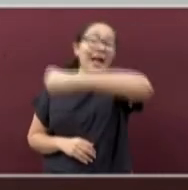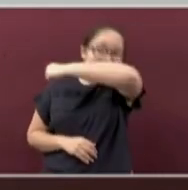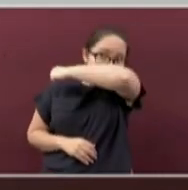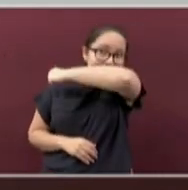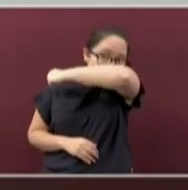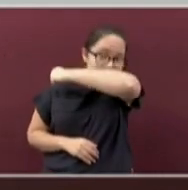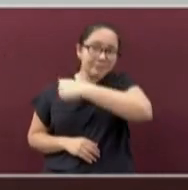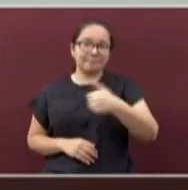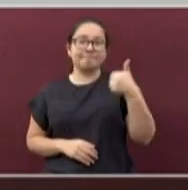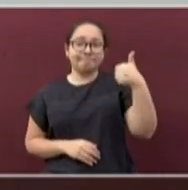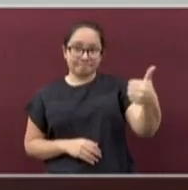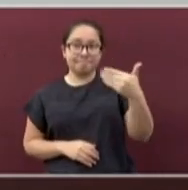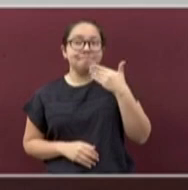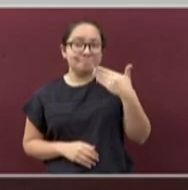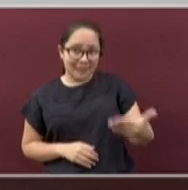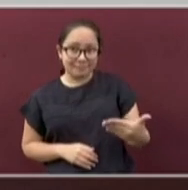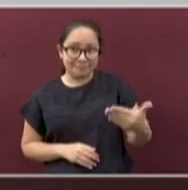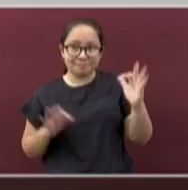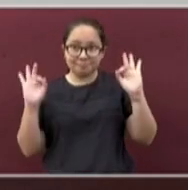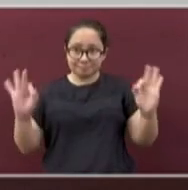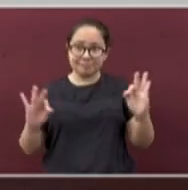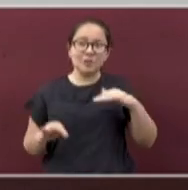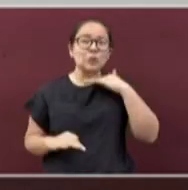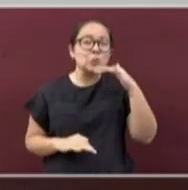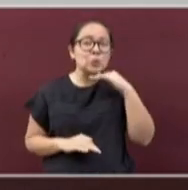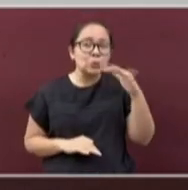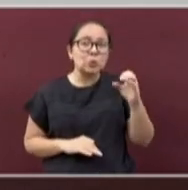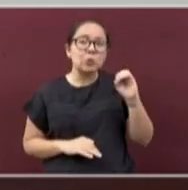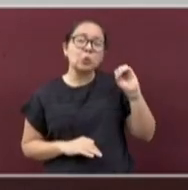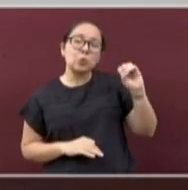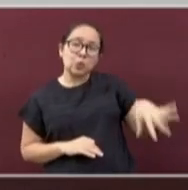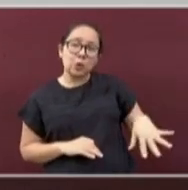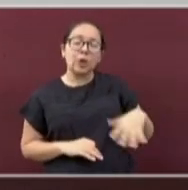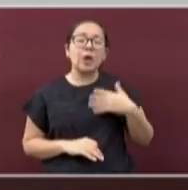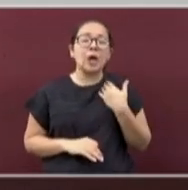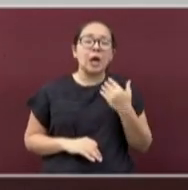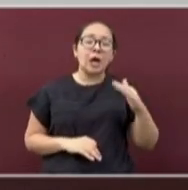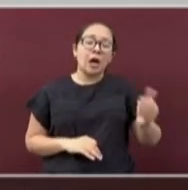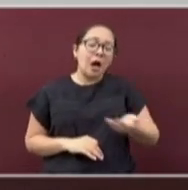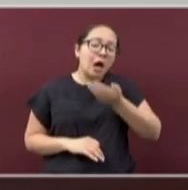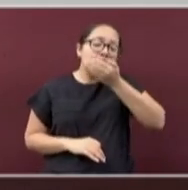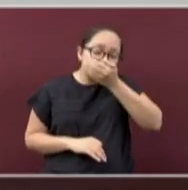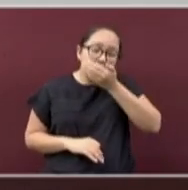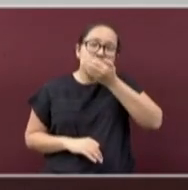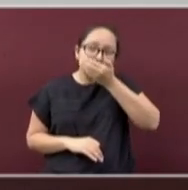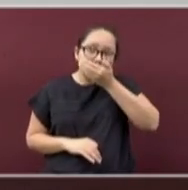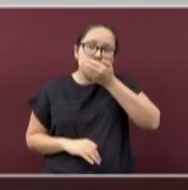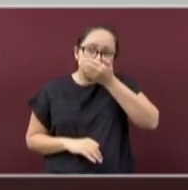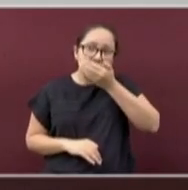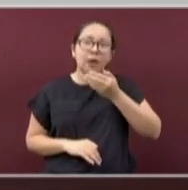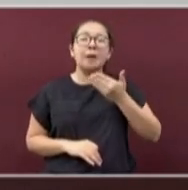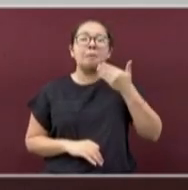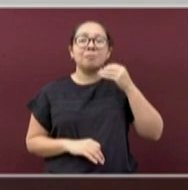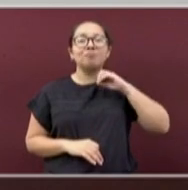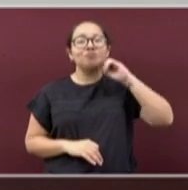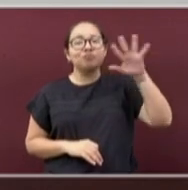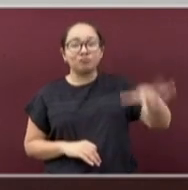de preferencia desechable, o hágalo con la parte interna del codo.